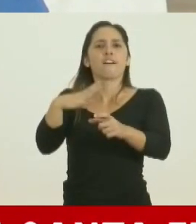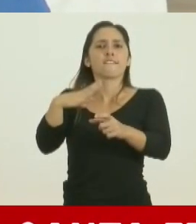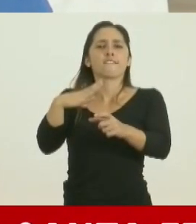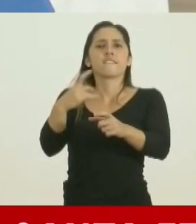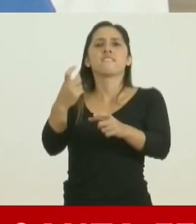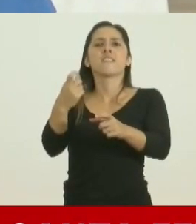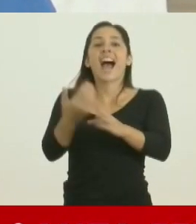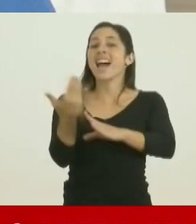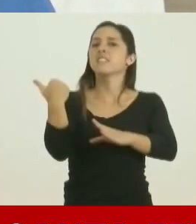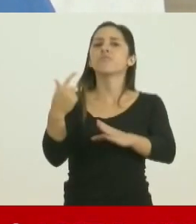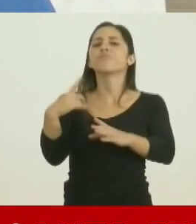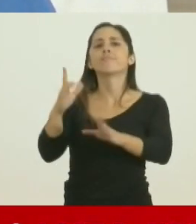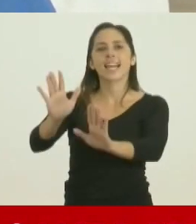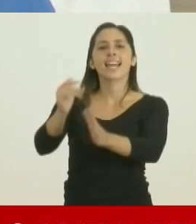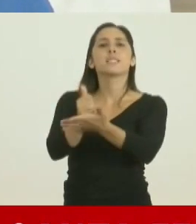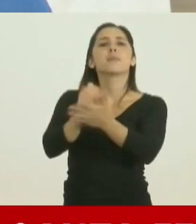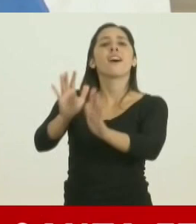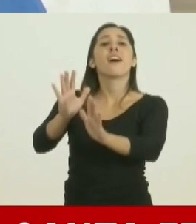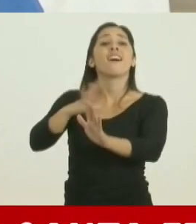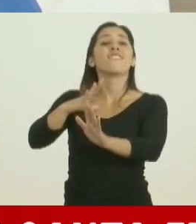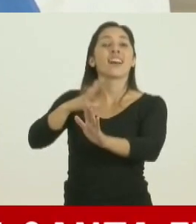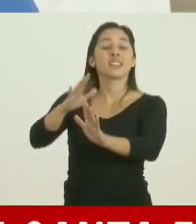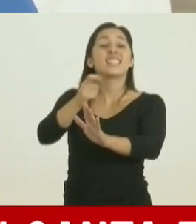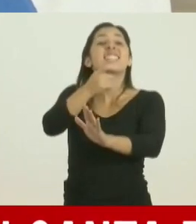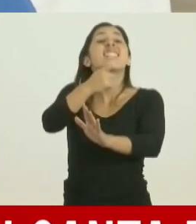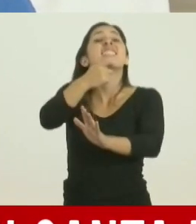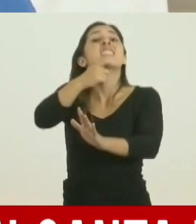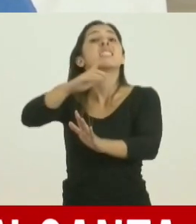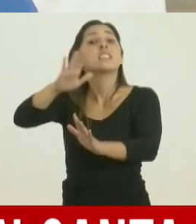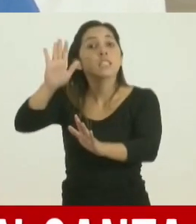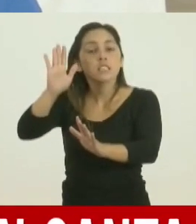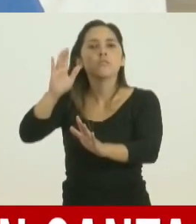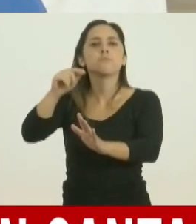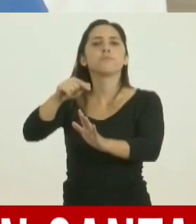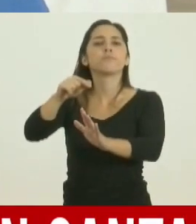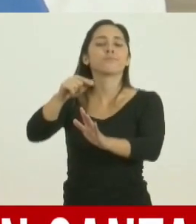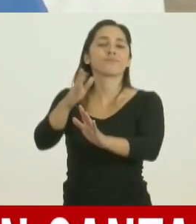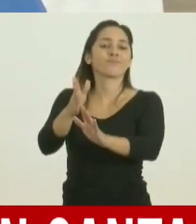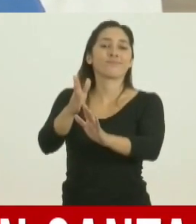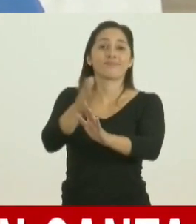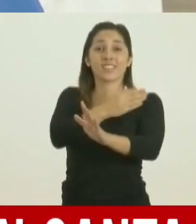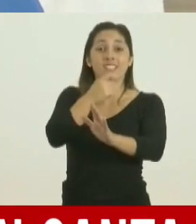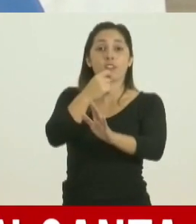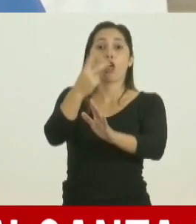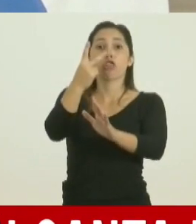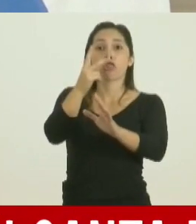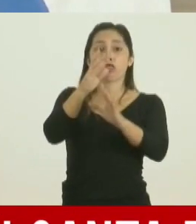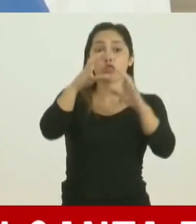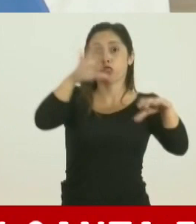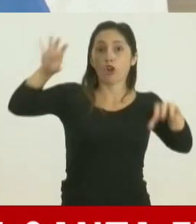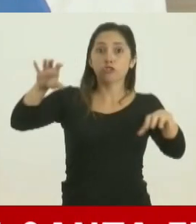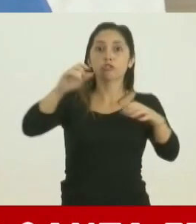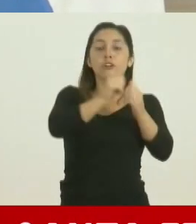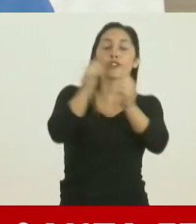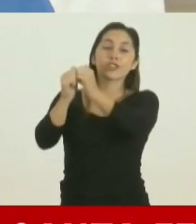el día de ayer, lo que en un funcionamiento normal y efectivo de nuestros laboratorios, vamos